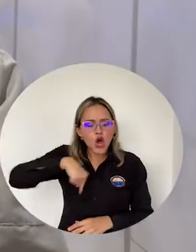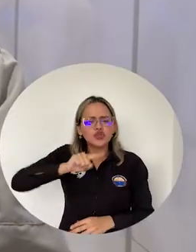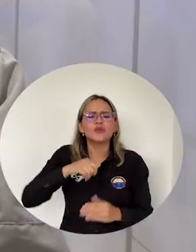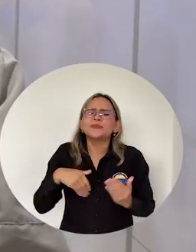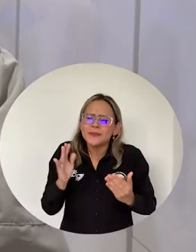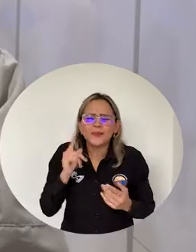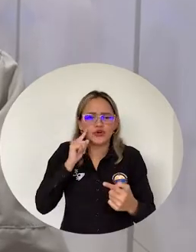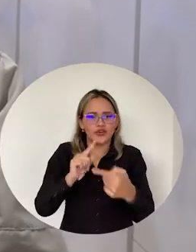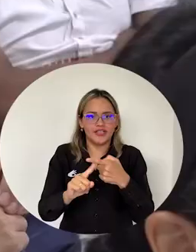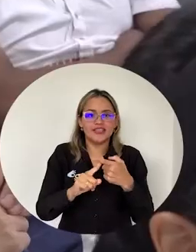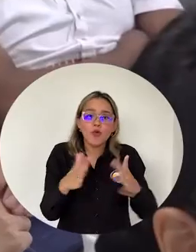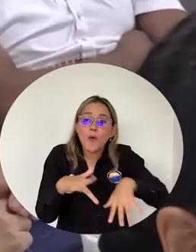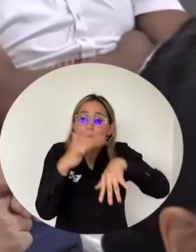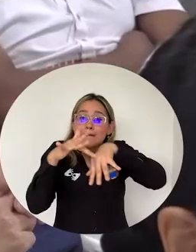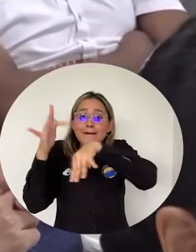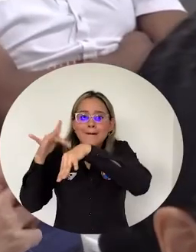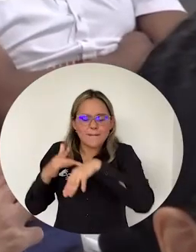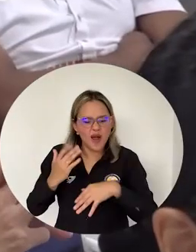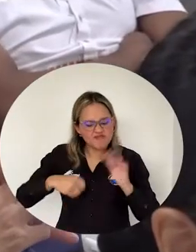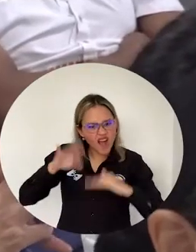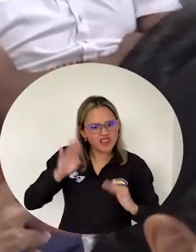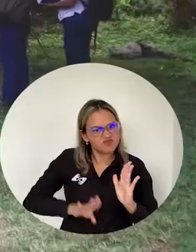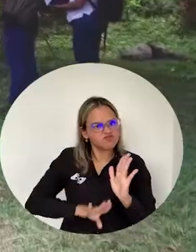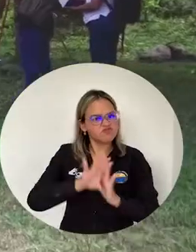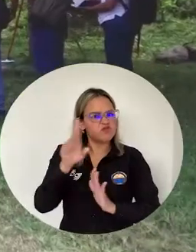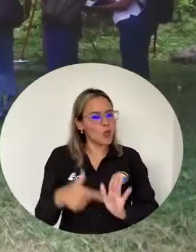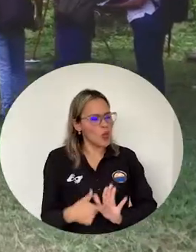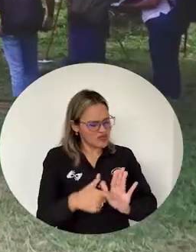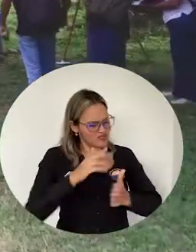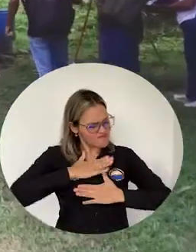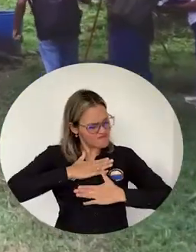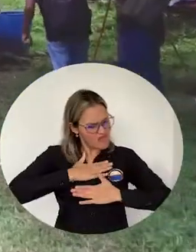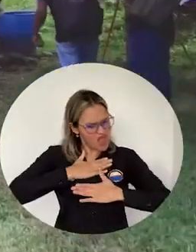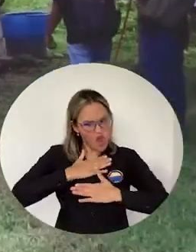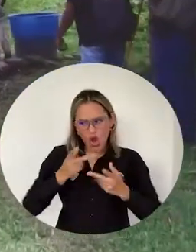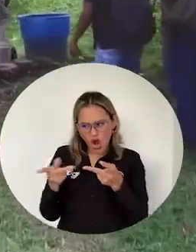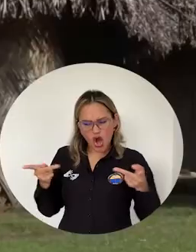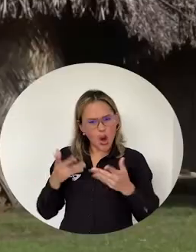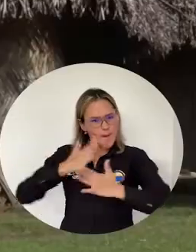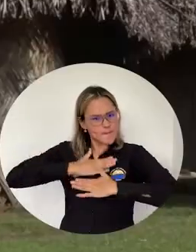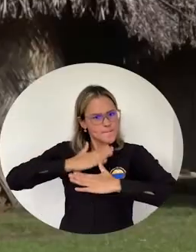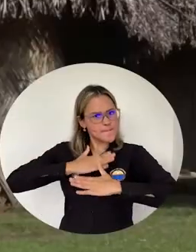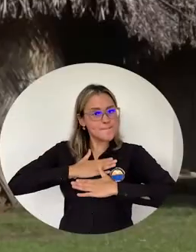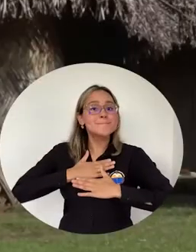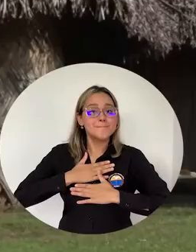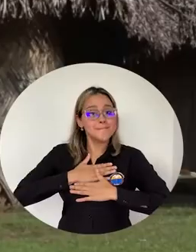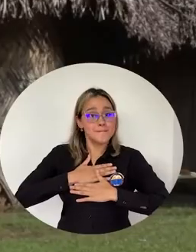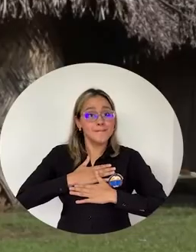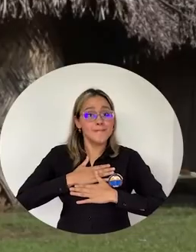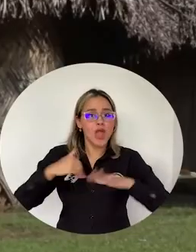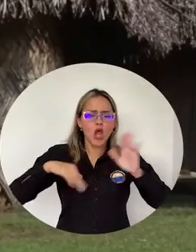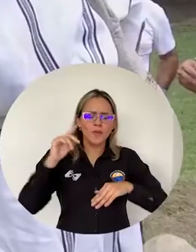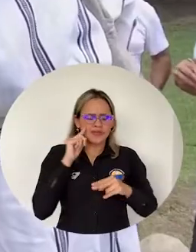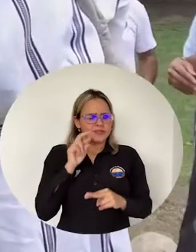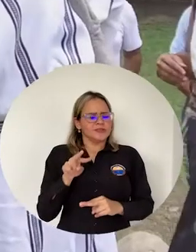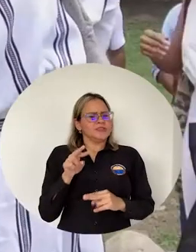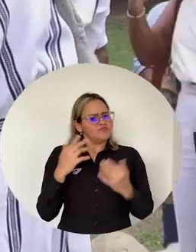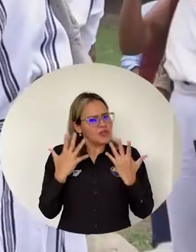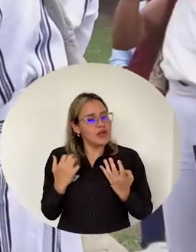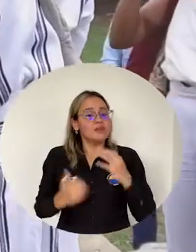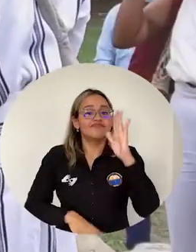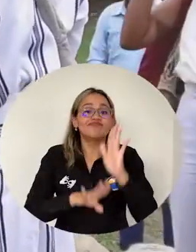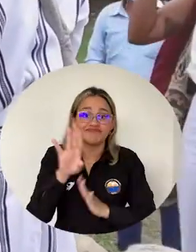local realmente descubra su territorio Que sienta su territorio Que se dé cuenta que hay que tener visión del